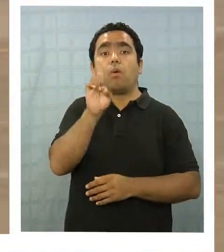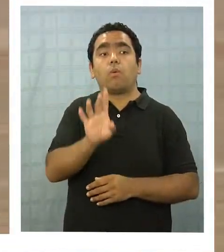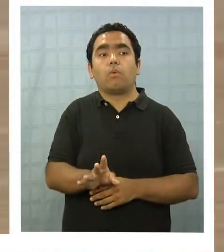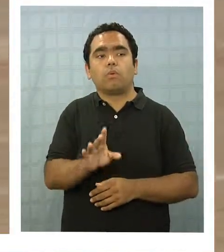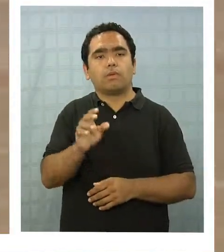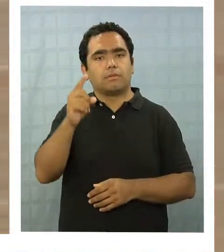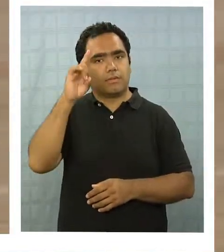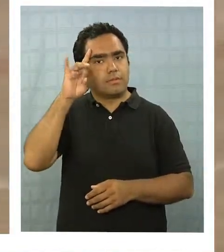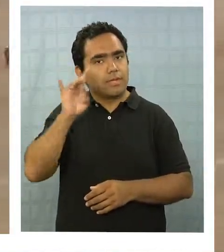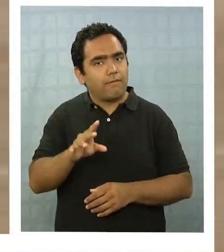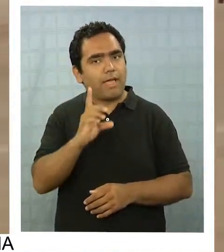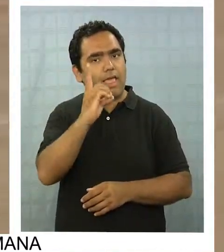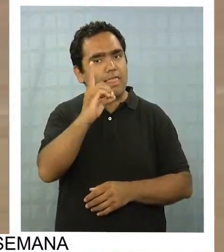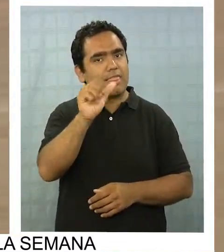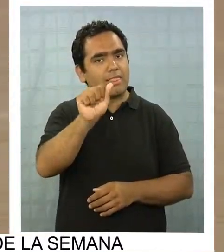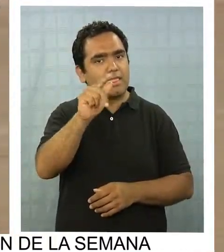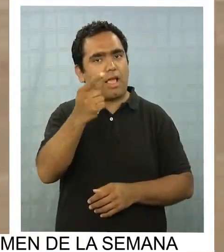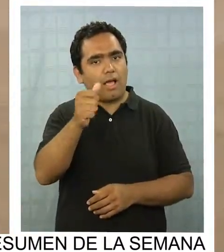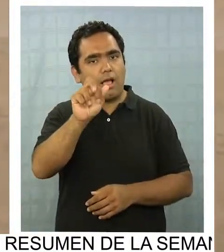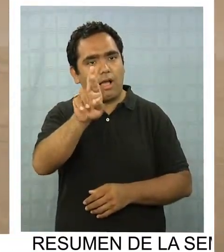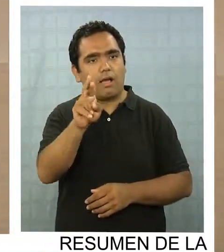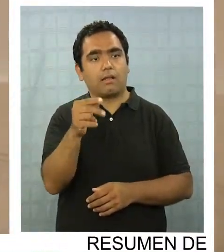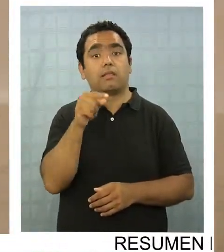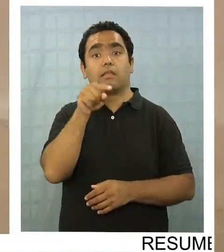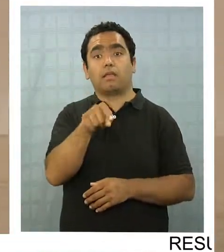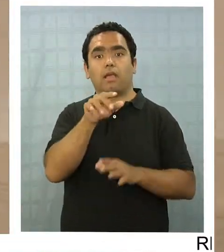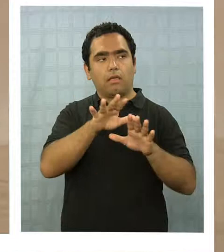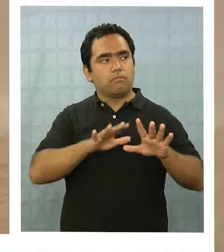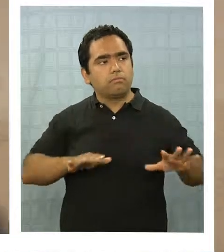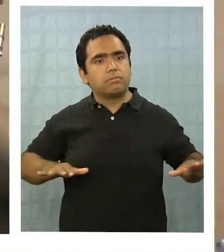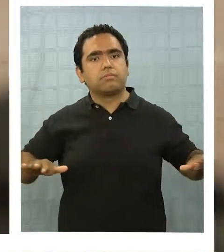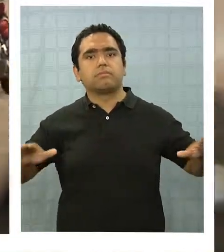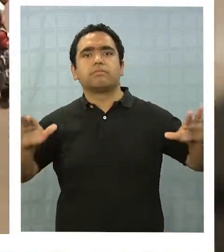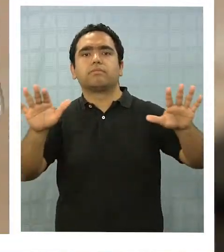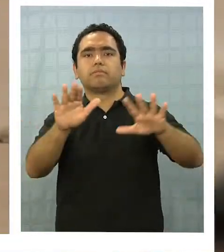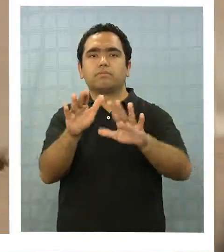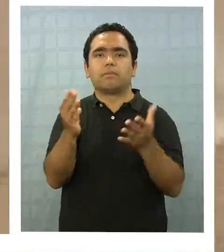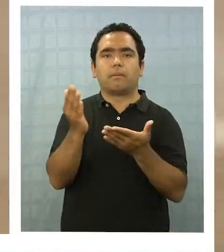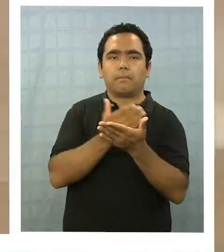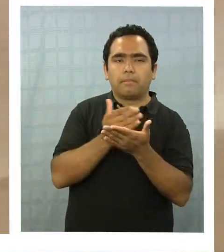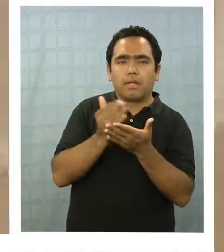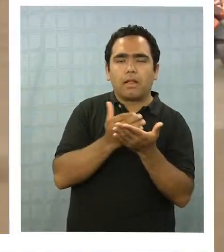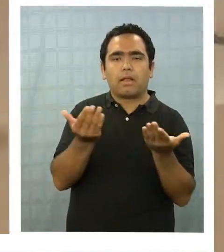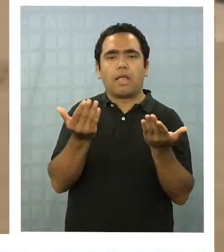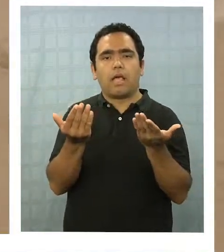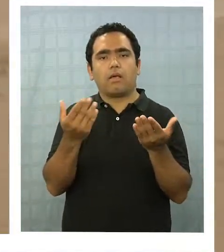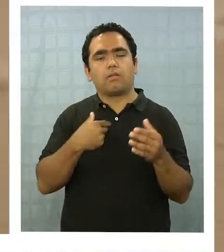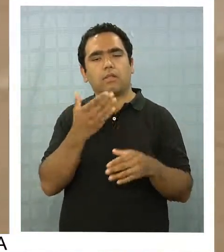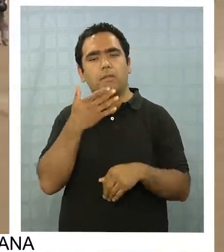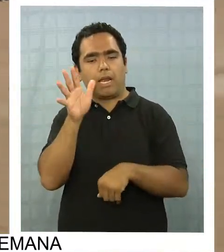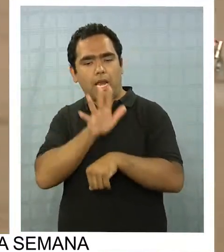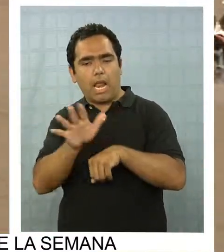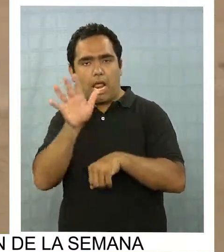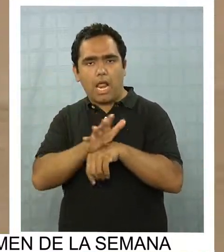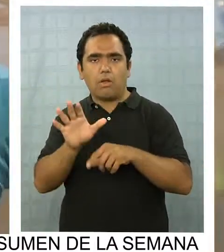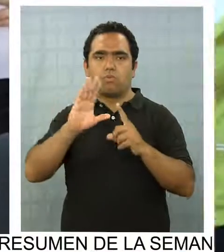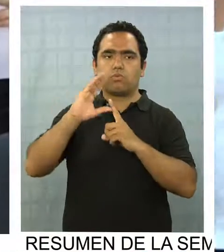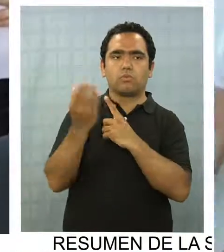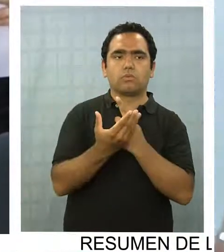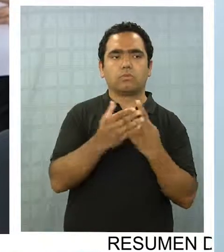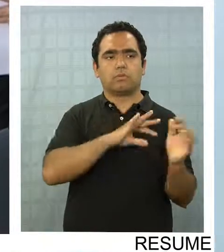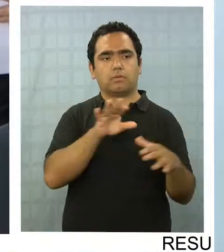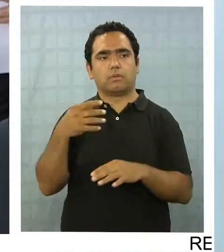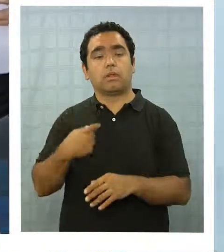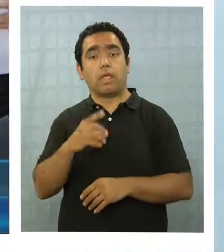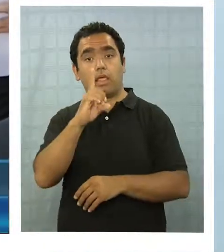llegada del Dakar. Y precisamente en ese entorno es que se está planeando una movida artística y cultural. En torno al